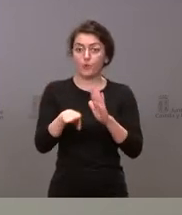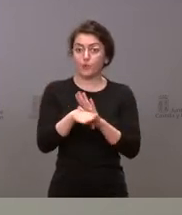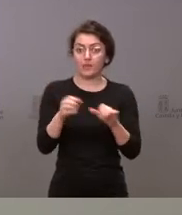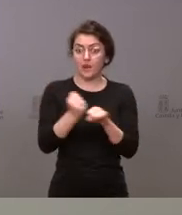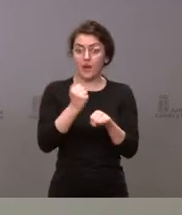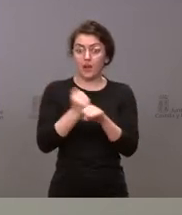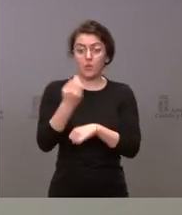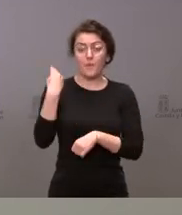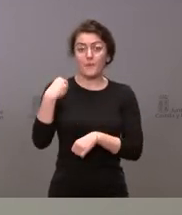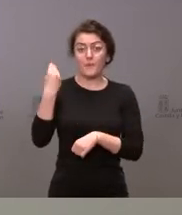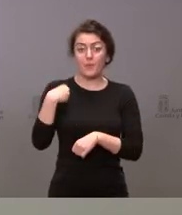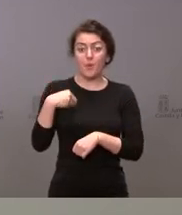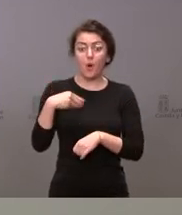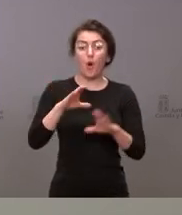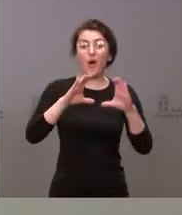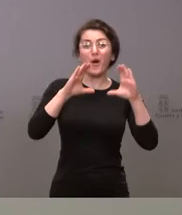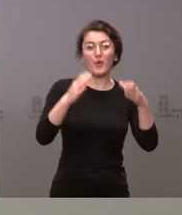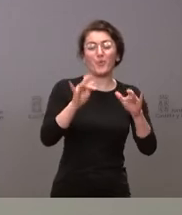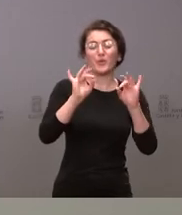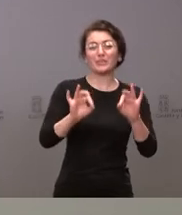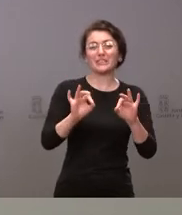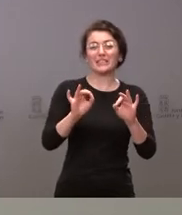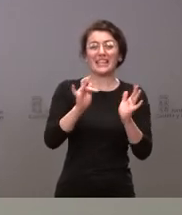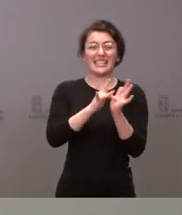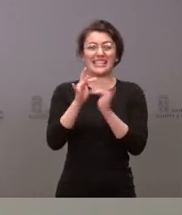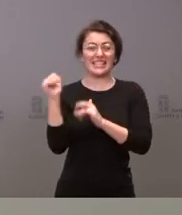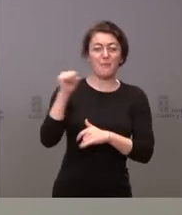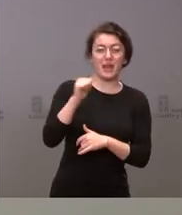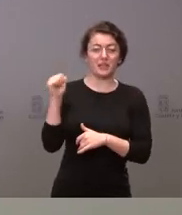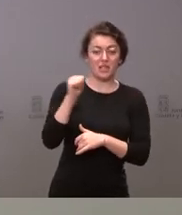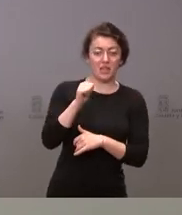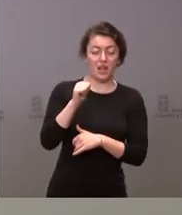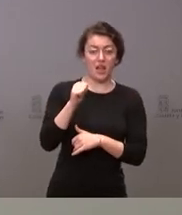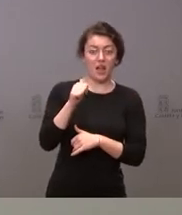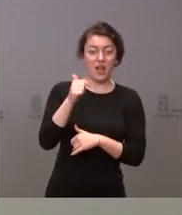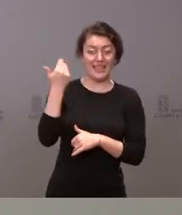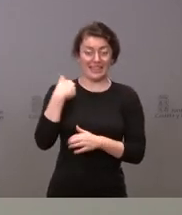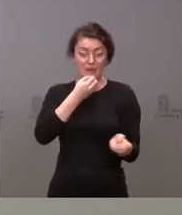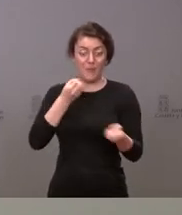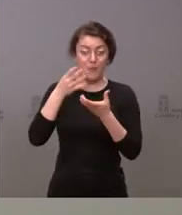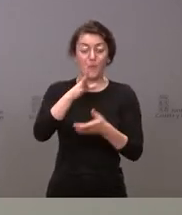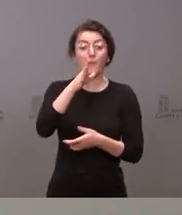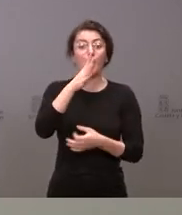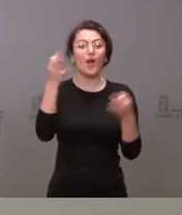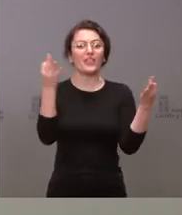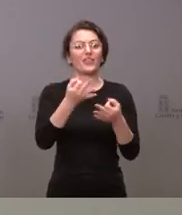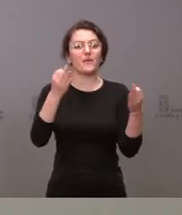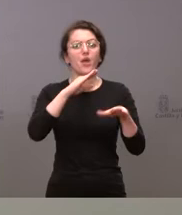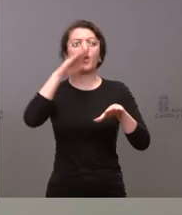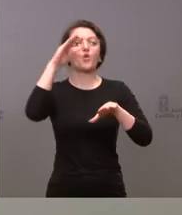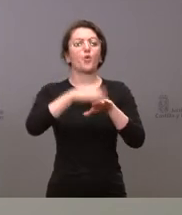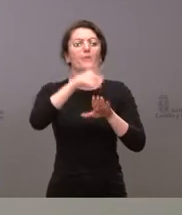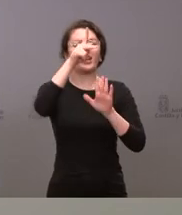las hermandades de Cofradías en relación con la Semana Santa por el hecho de que es de obligado cumplimiento la normativa nacional,